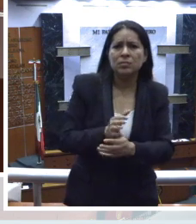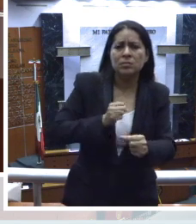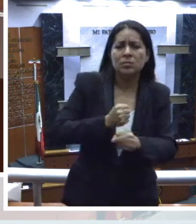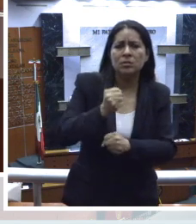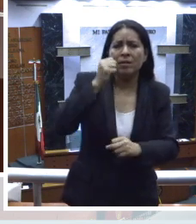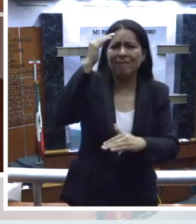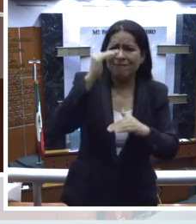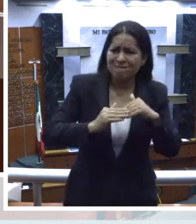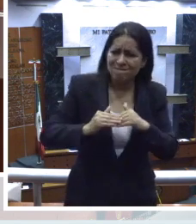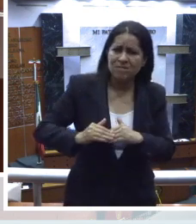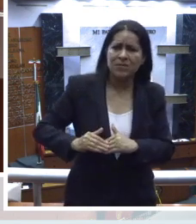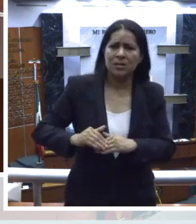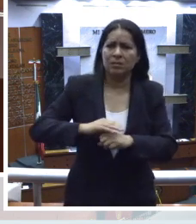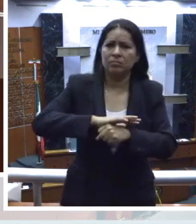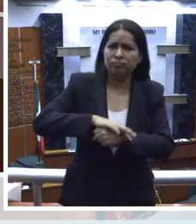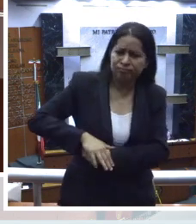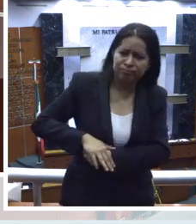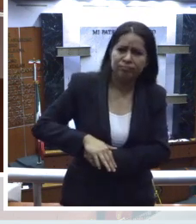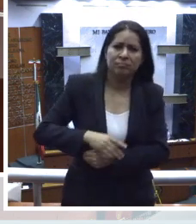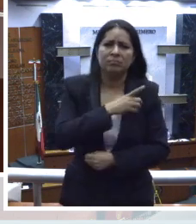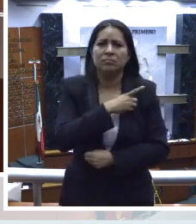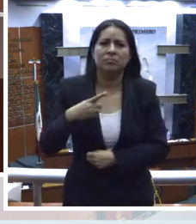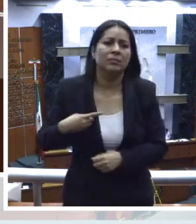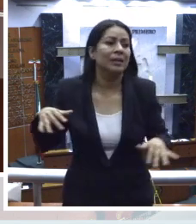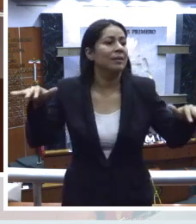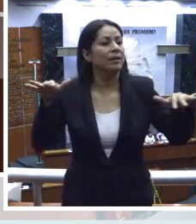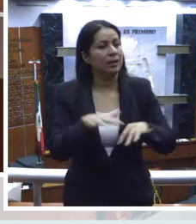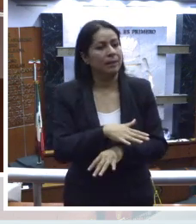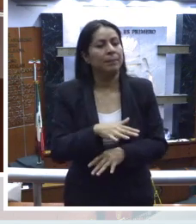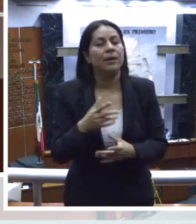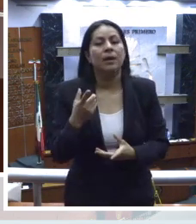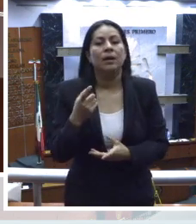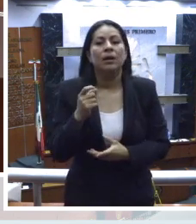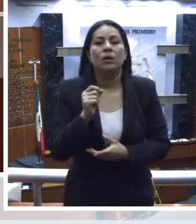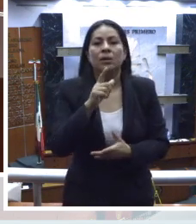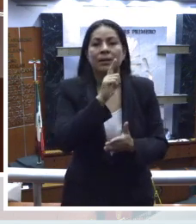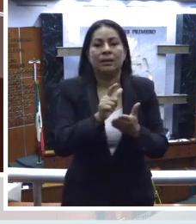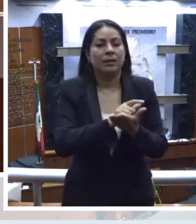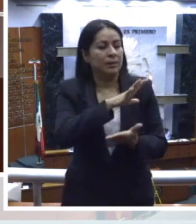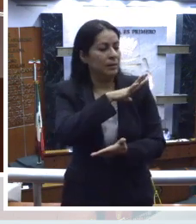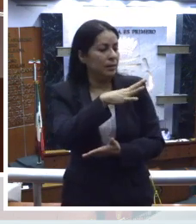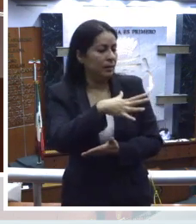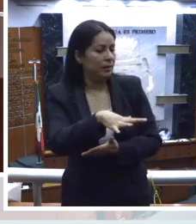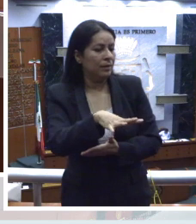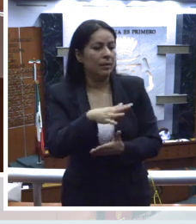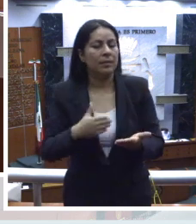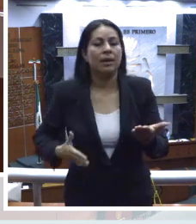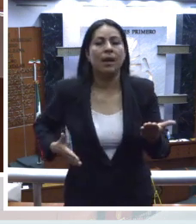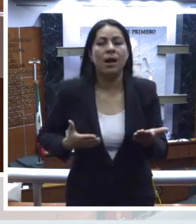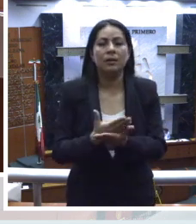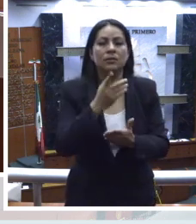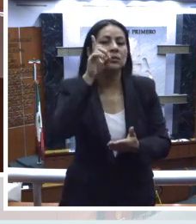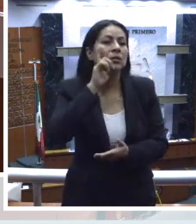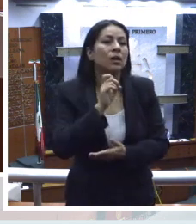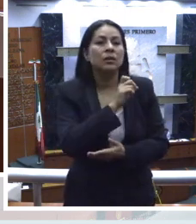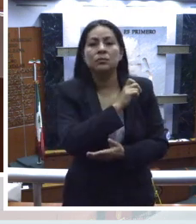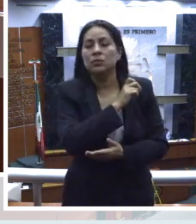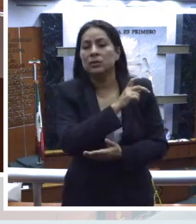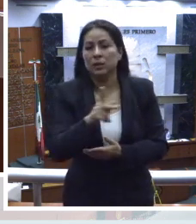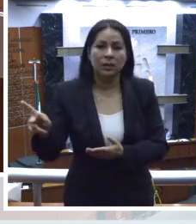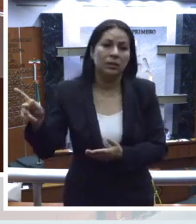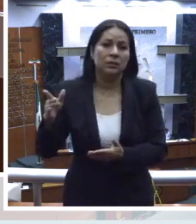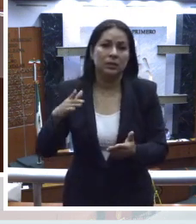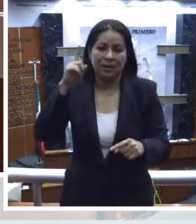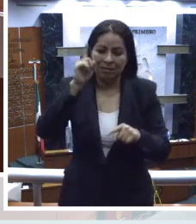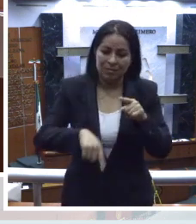desigualdad, por lo cual deberán modificar la disposición de la Ley General de Acceso de las Mujeres a una Vida